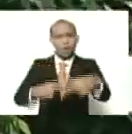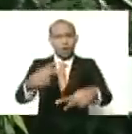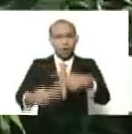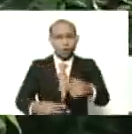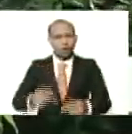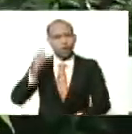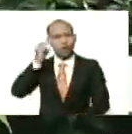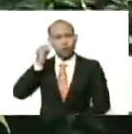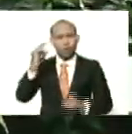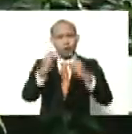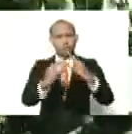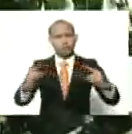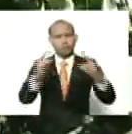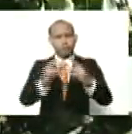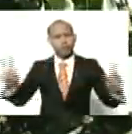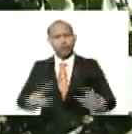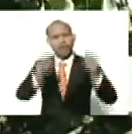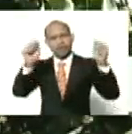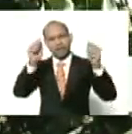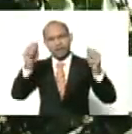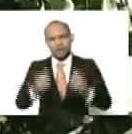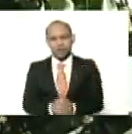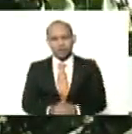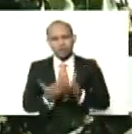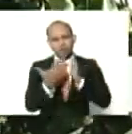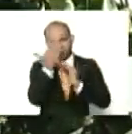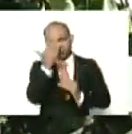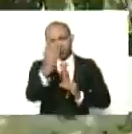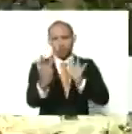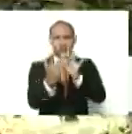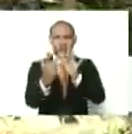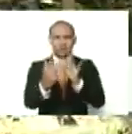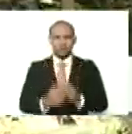Mujer con uquera, ¡venceremos! ¡Adelante, presidente!